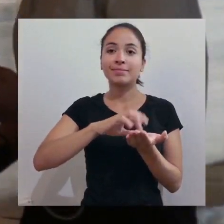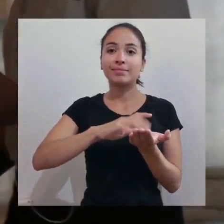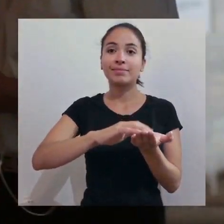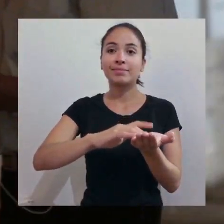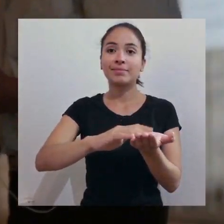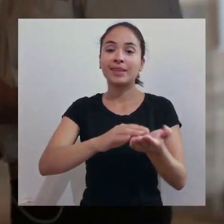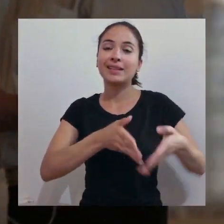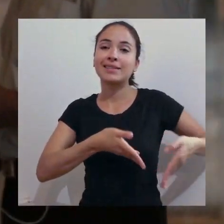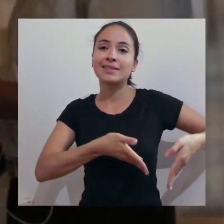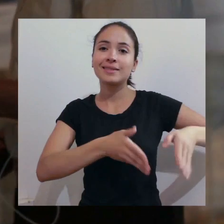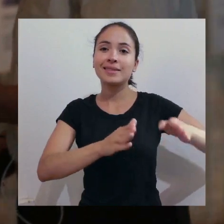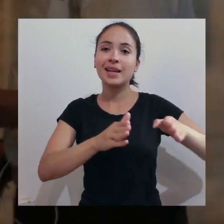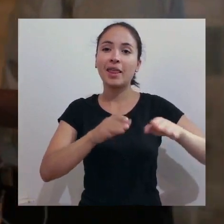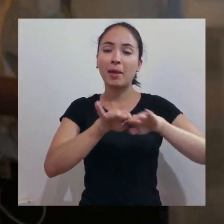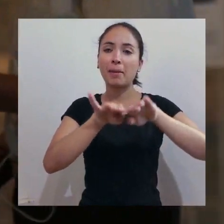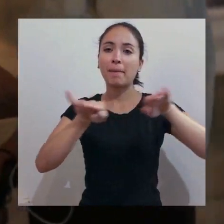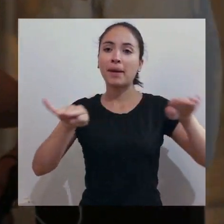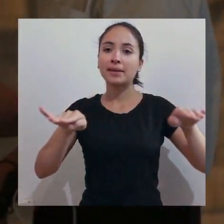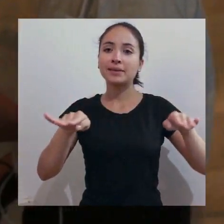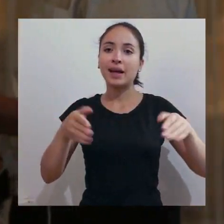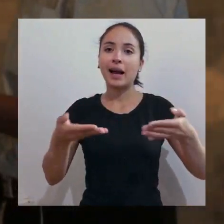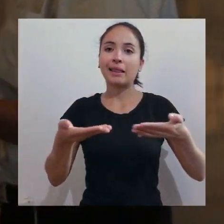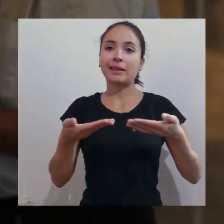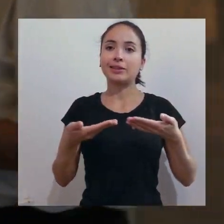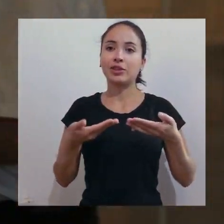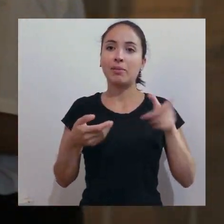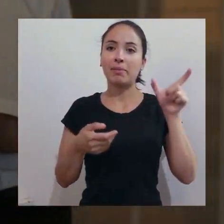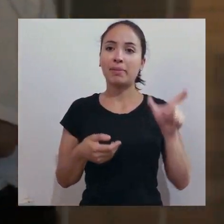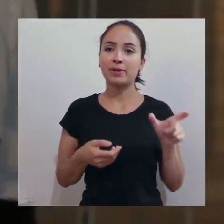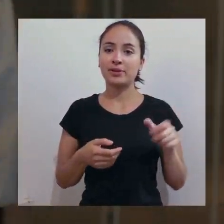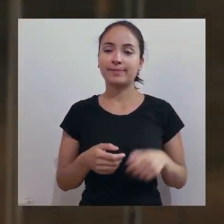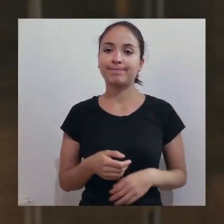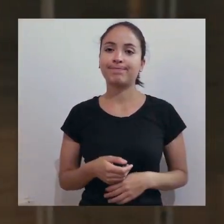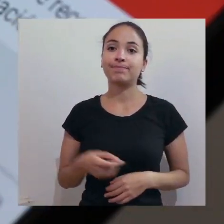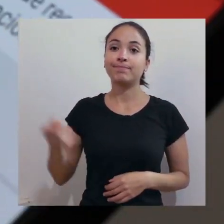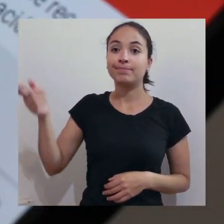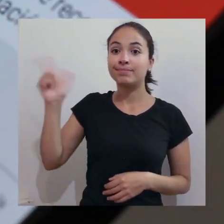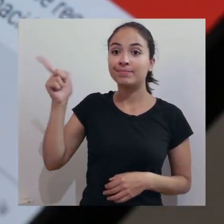Sigue huella podotáctil al costado izquierdo del mesón de atención.